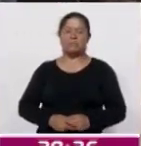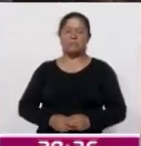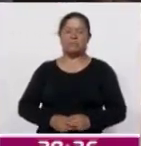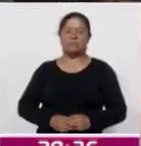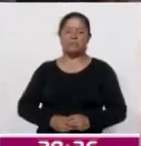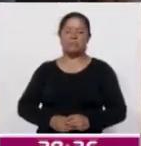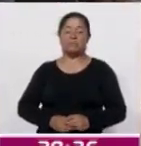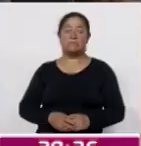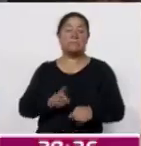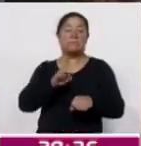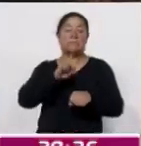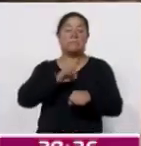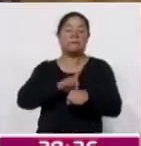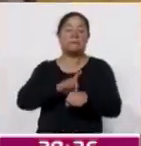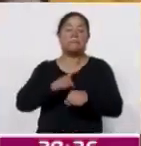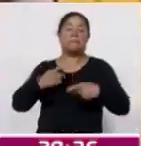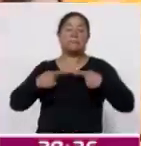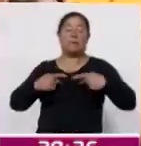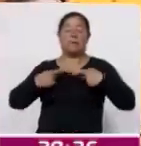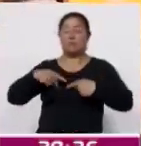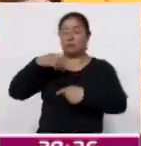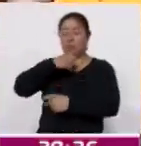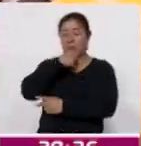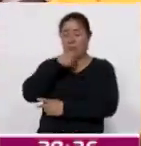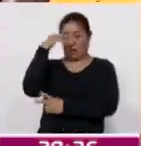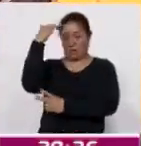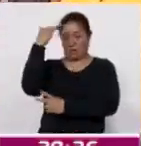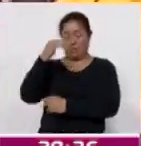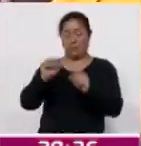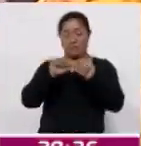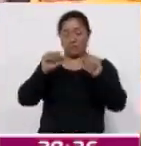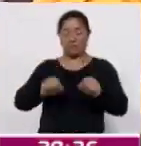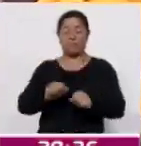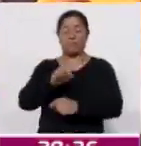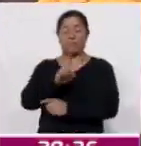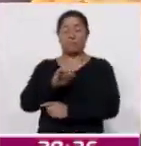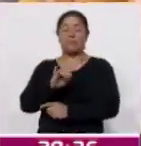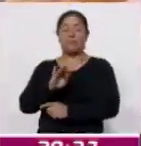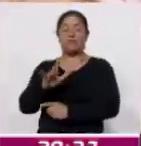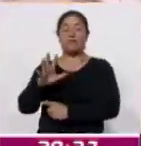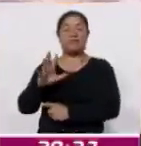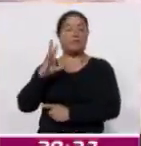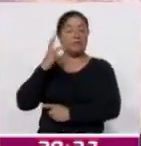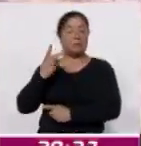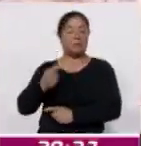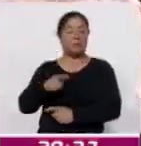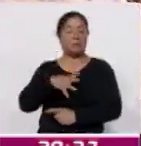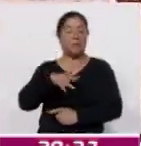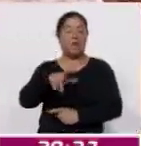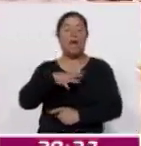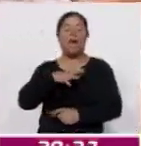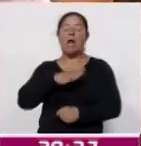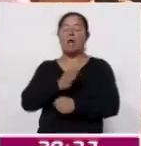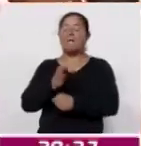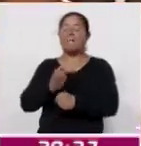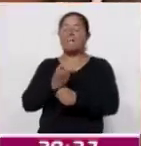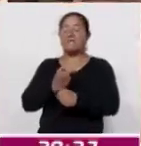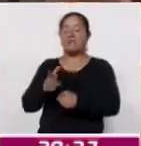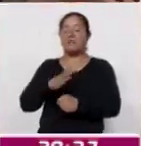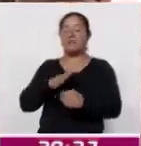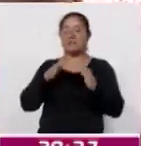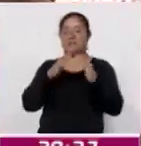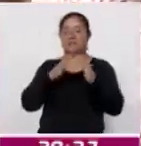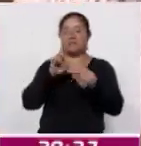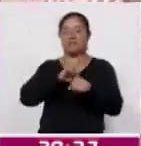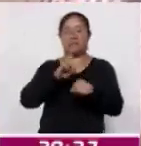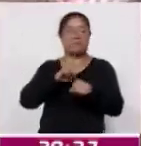En el marco del Día de la Persona Adulta Mayor, el Sistema Estatal para el Desarrollo Integral de la Familia celebró esta fecha en la Casa de Día de